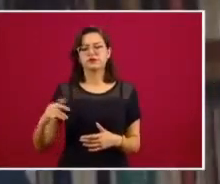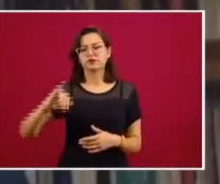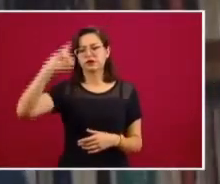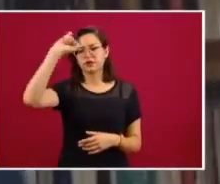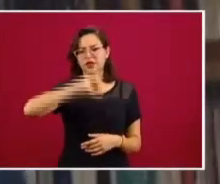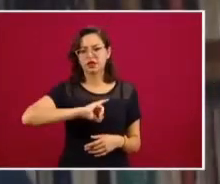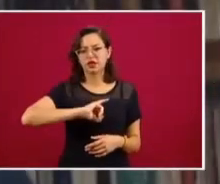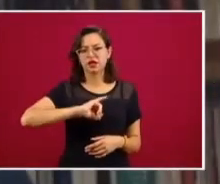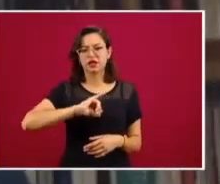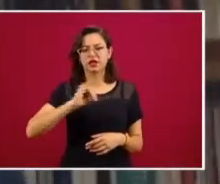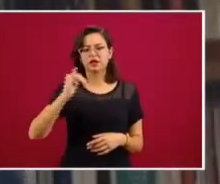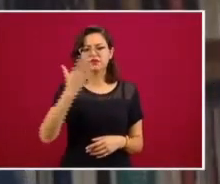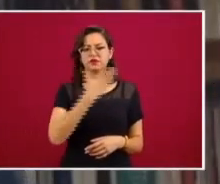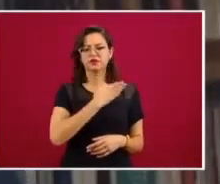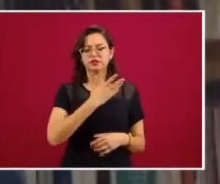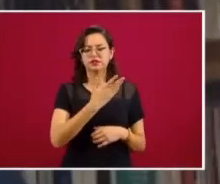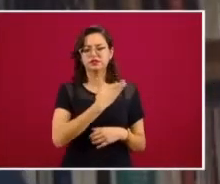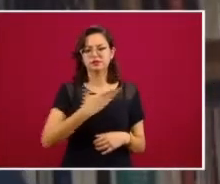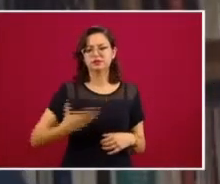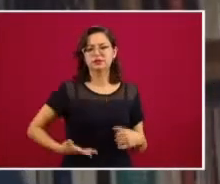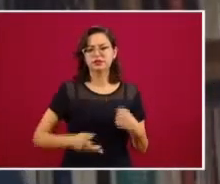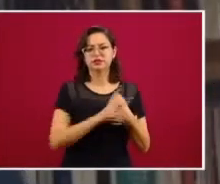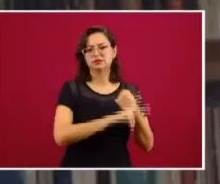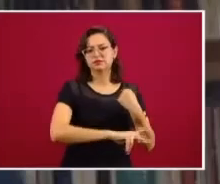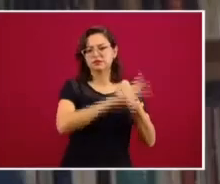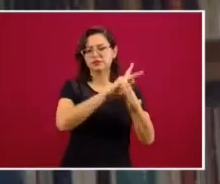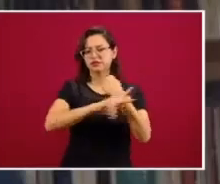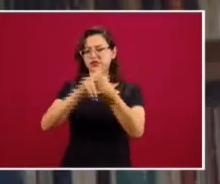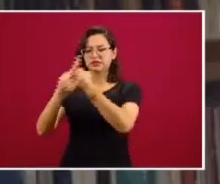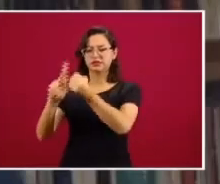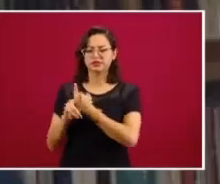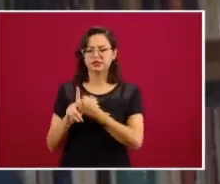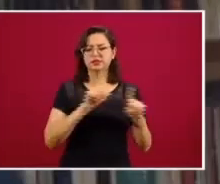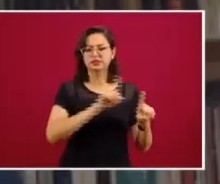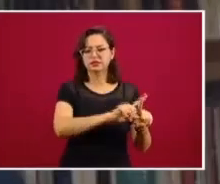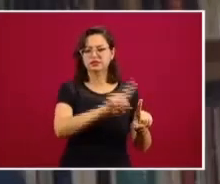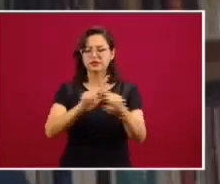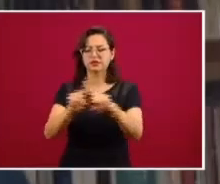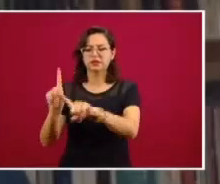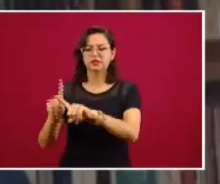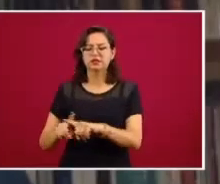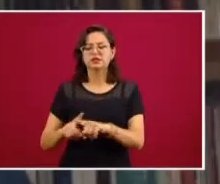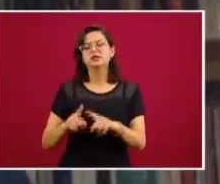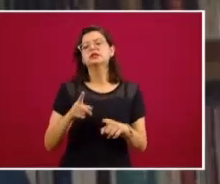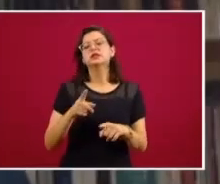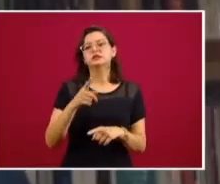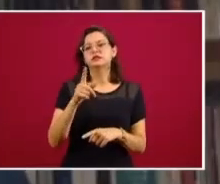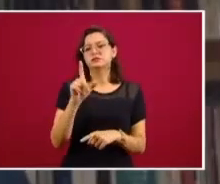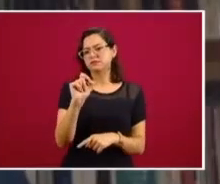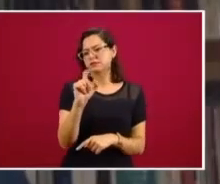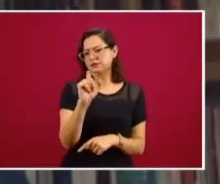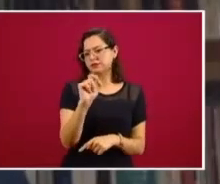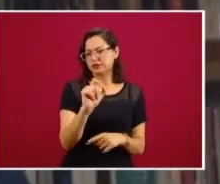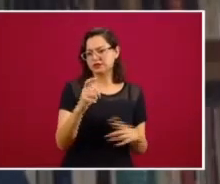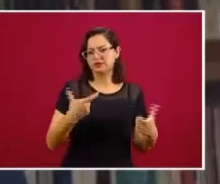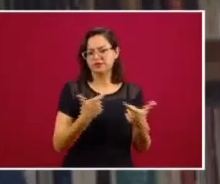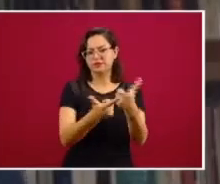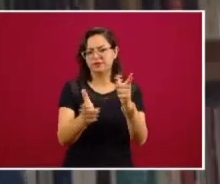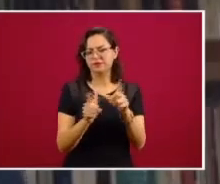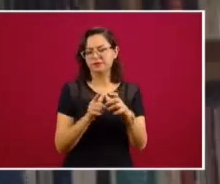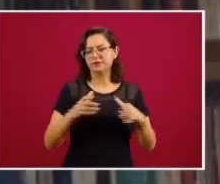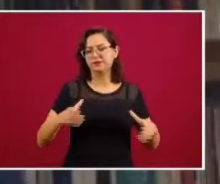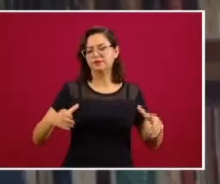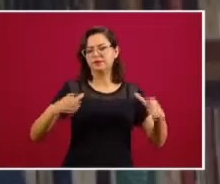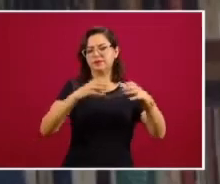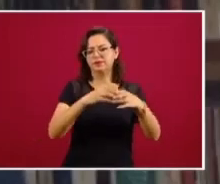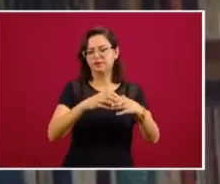de las 20 economías más poderosas del planeta para que se fueran